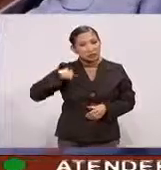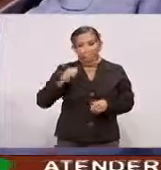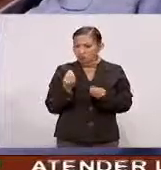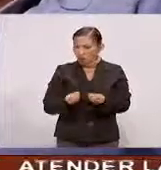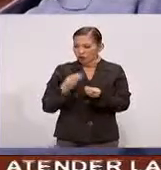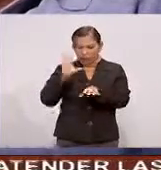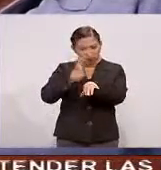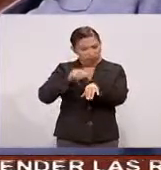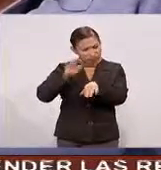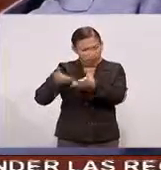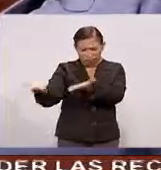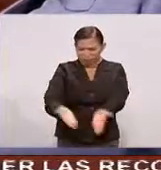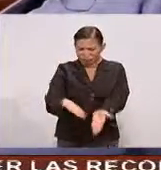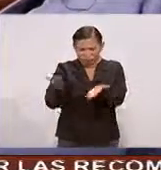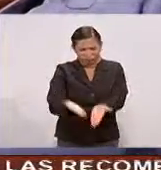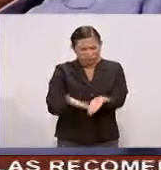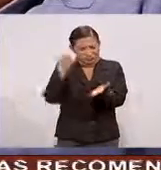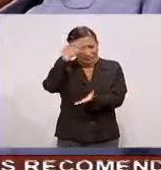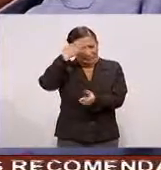Muchas concesiones